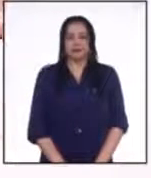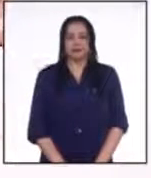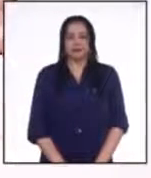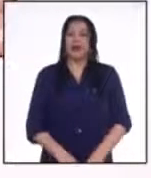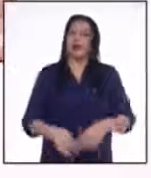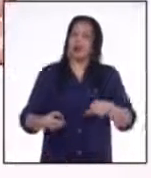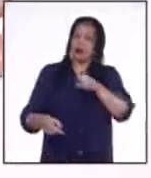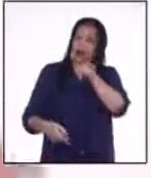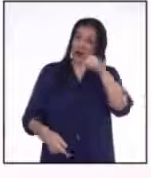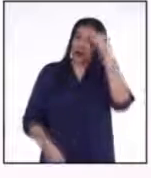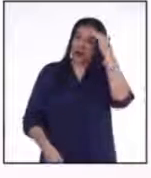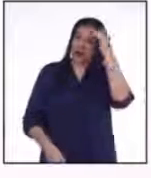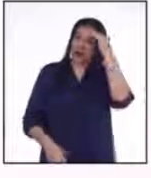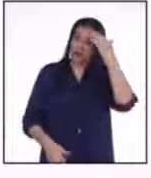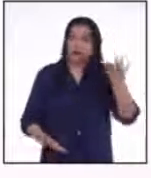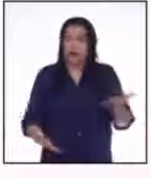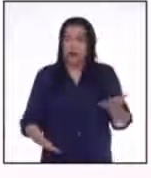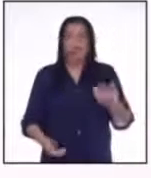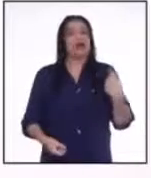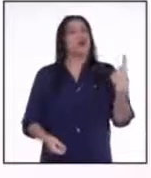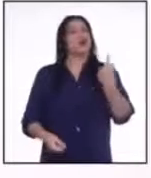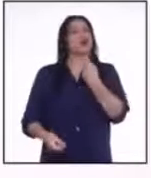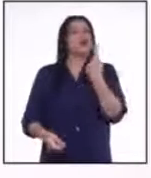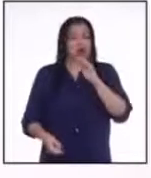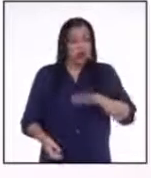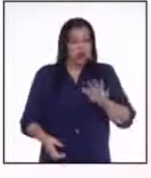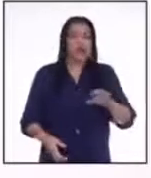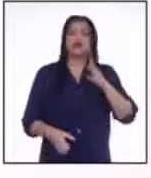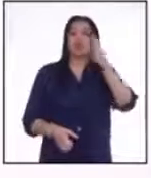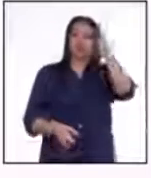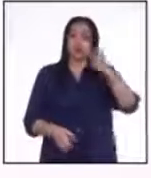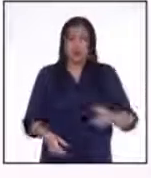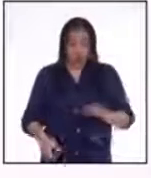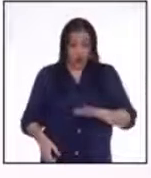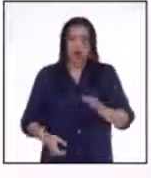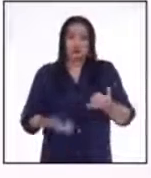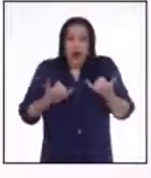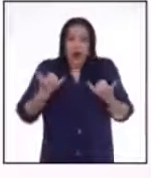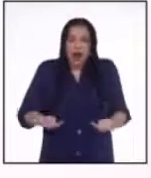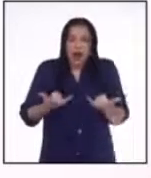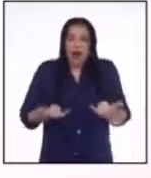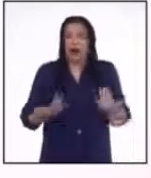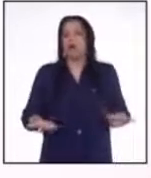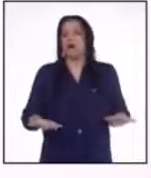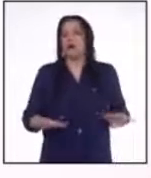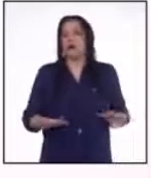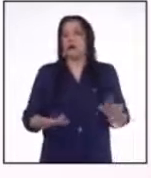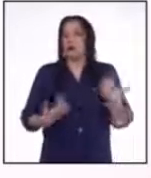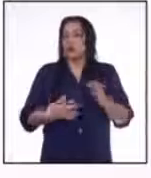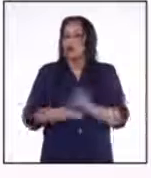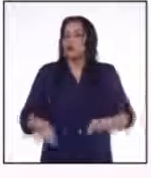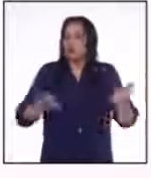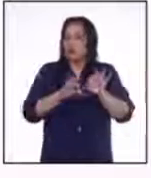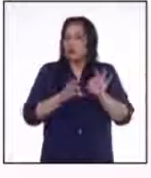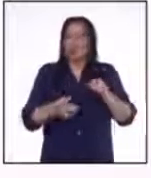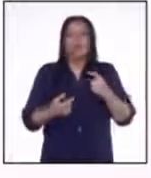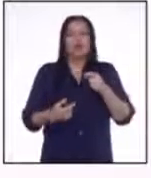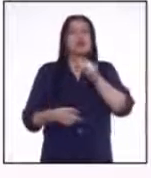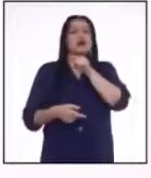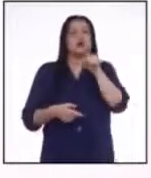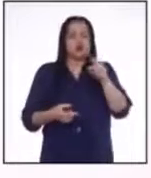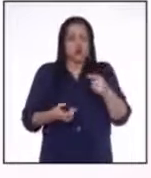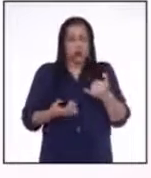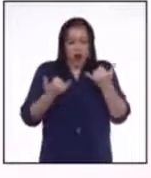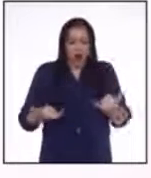Ya lo saben, no solo son el futuro, también son el presente del mundo. Las acciones que tomes